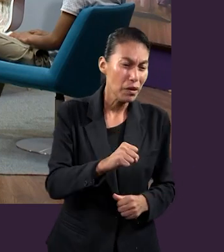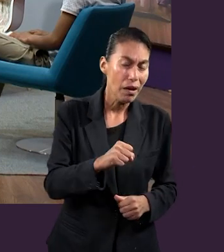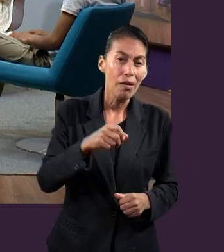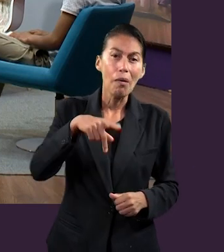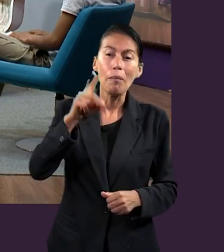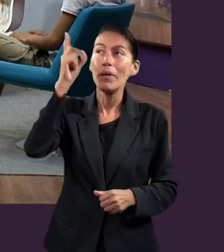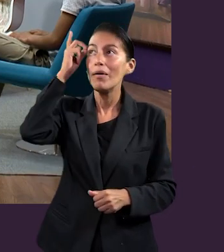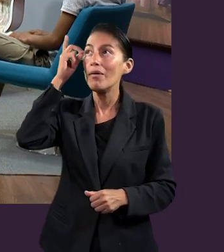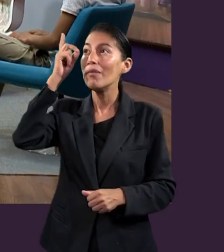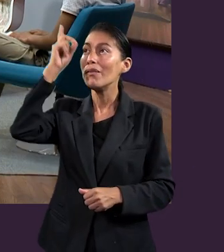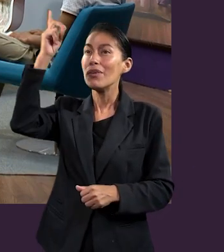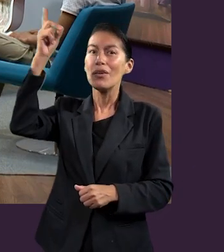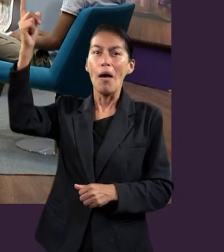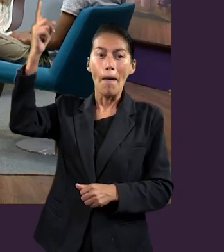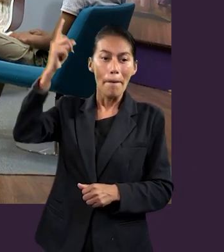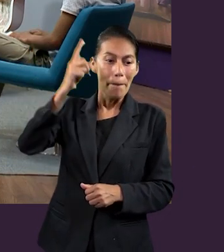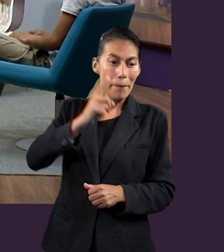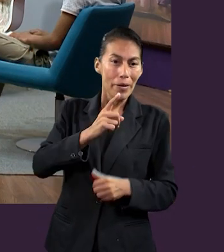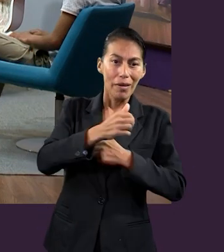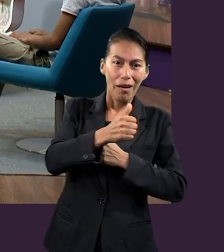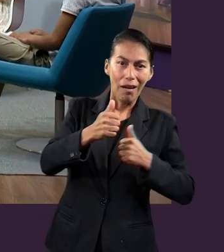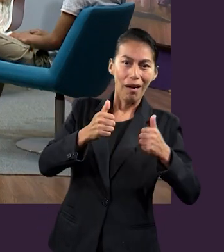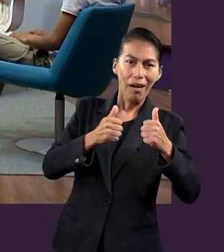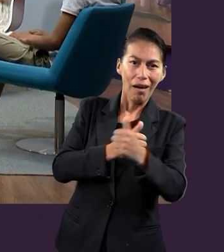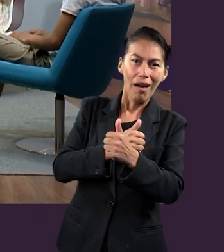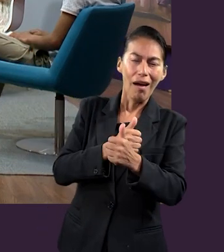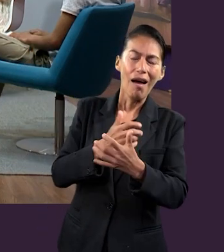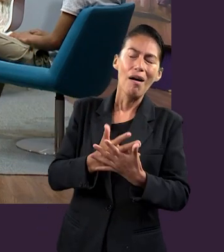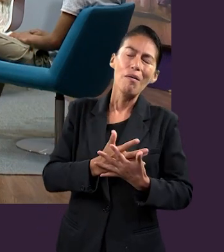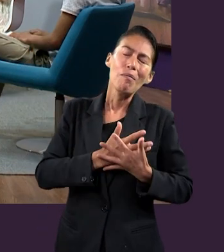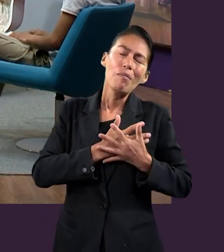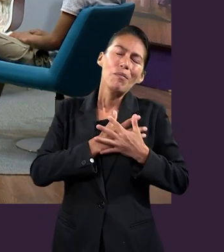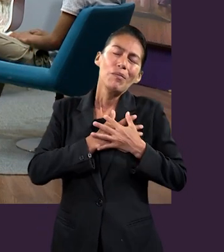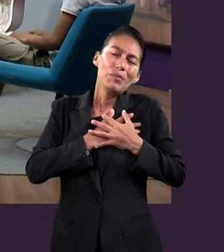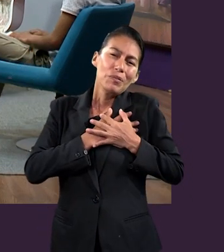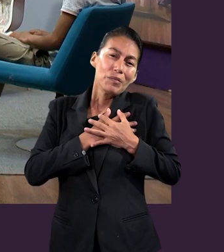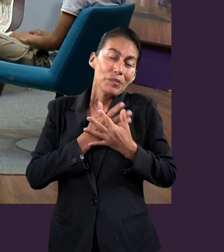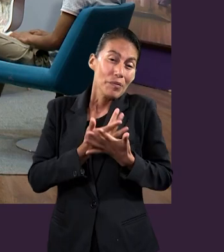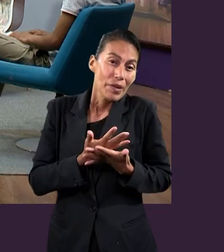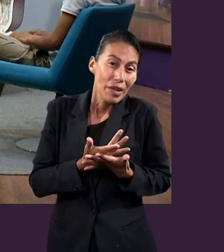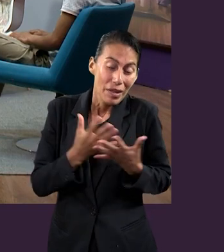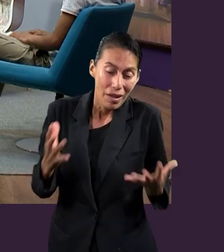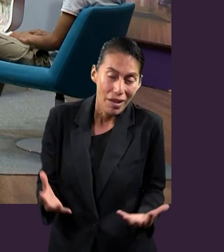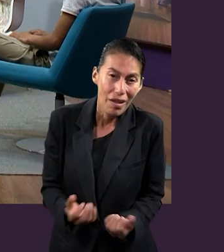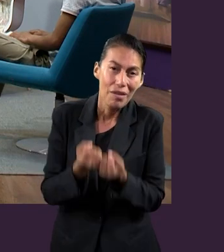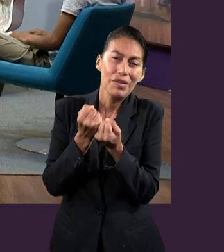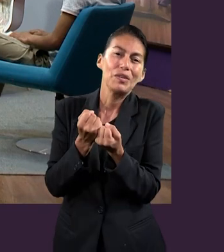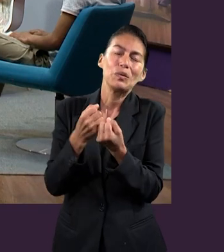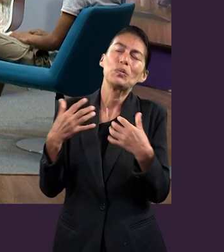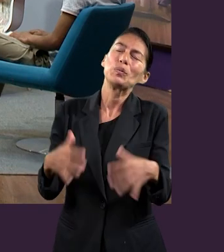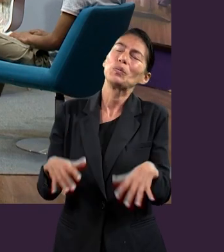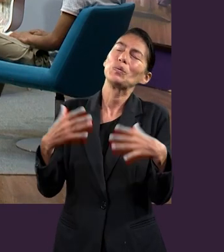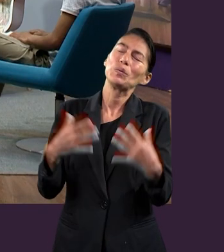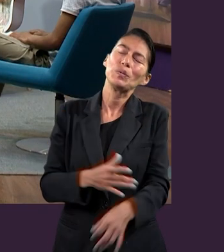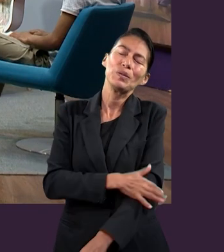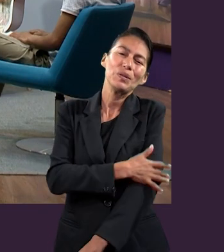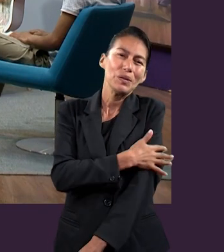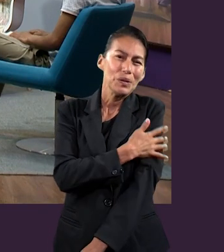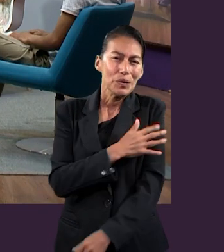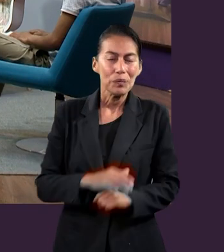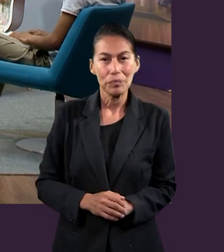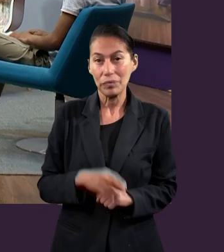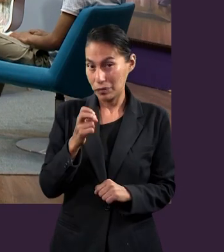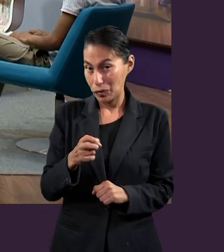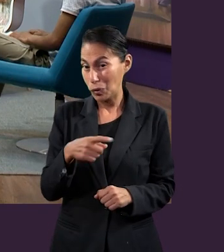siendo Dios, se hizo humano para darnos amor, para darnos esperanza, para abrir una puerta de esperanza. Y cuando